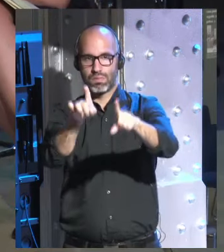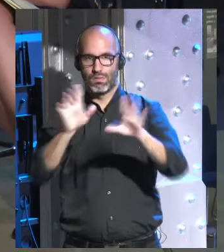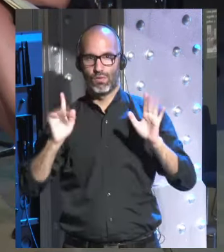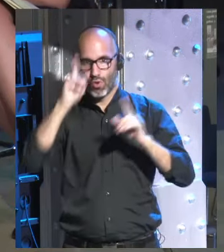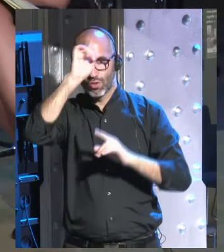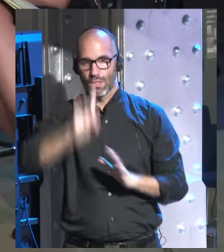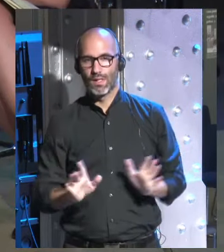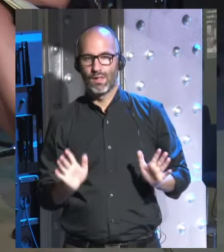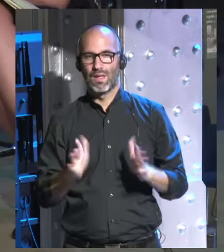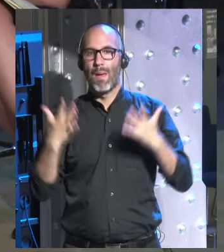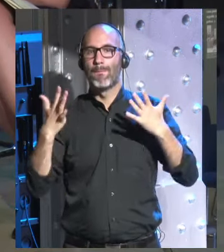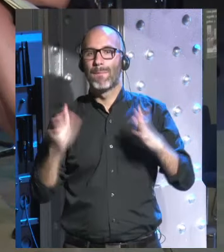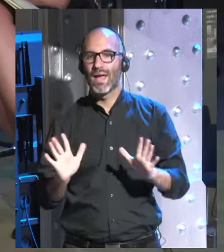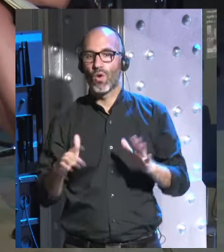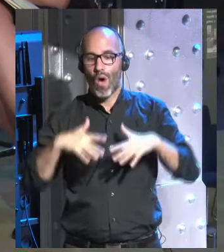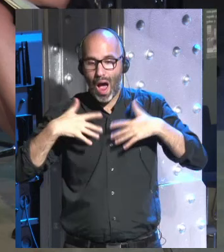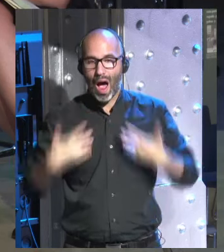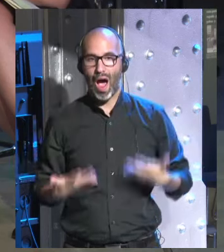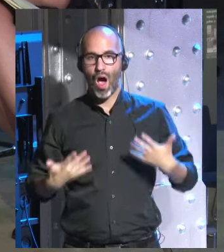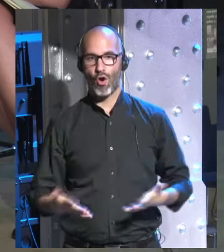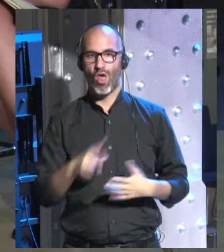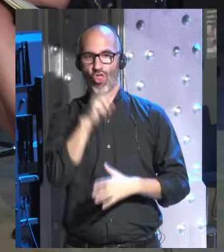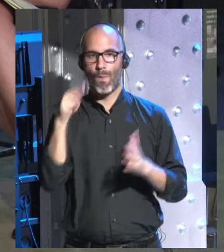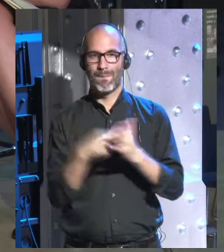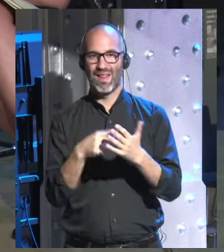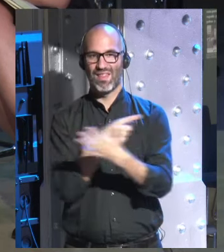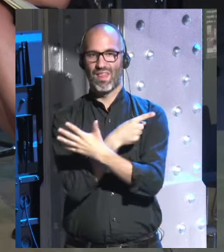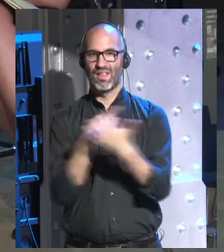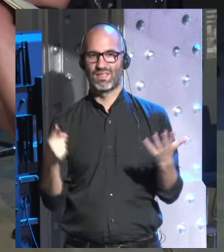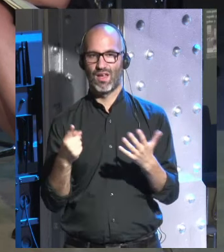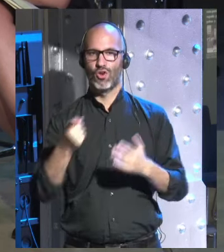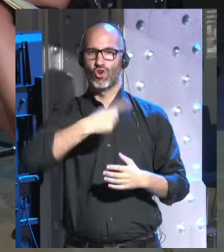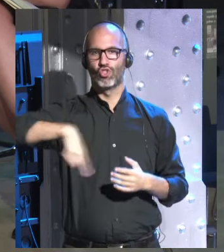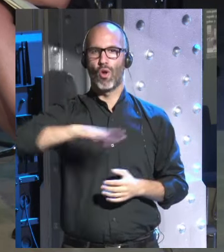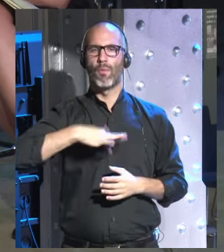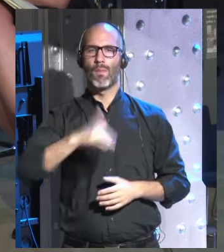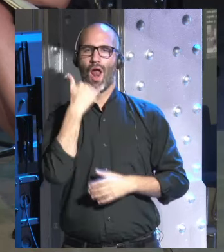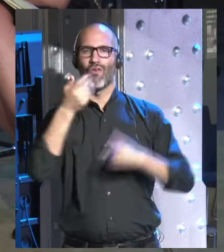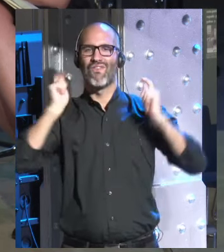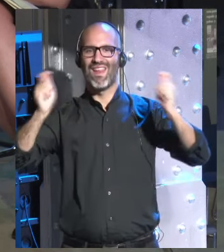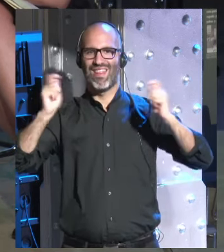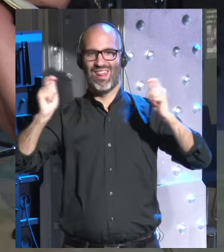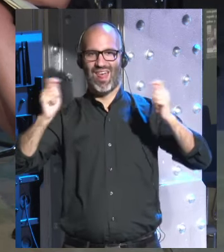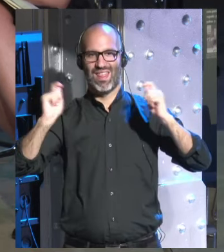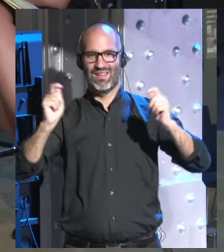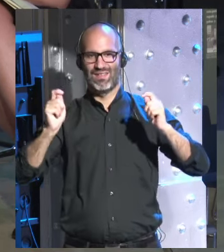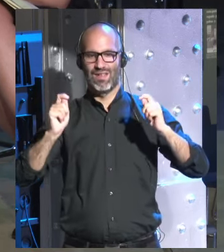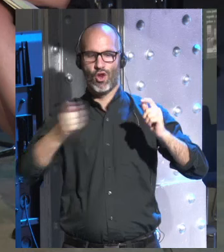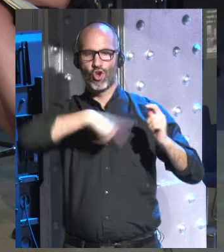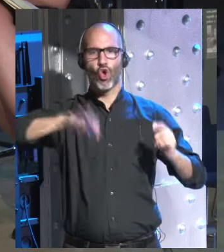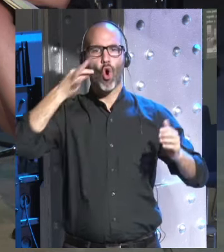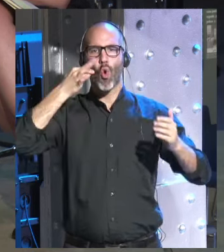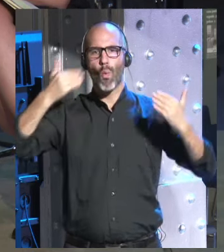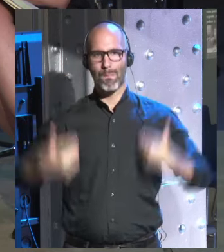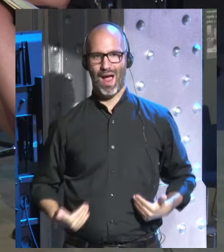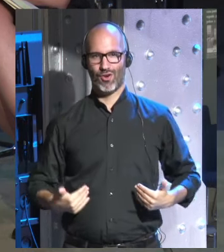pero hoy en 2016 nos podemos felicitar por algo como especie porque